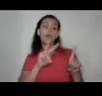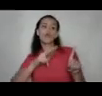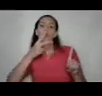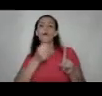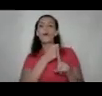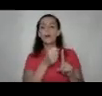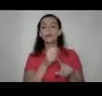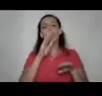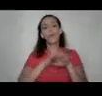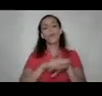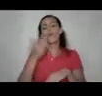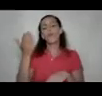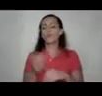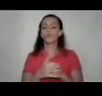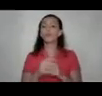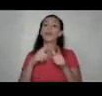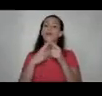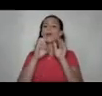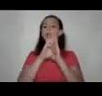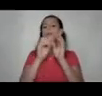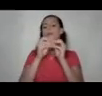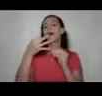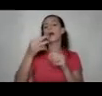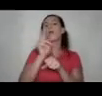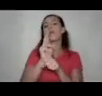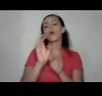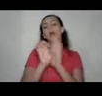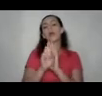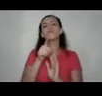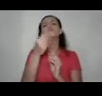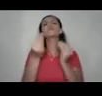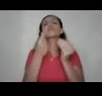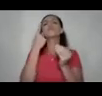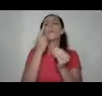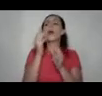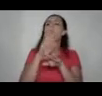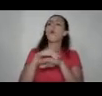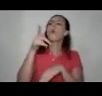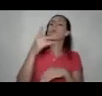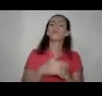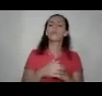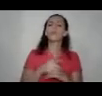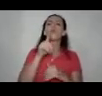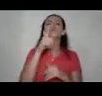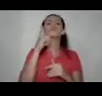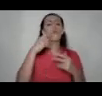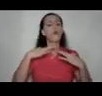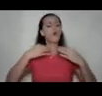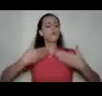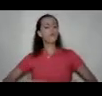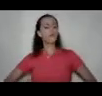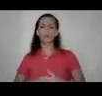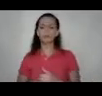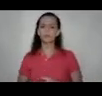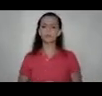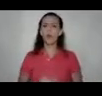culpa para la víctima. El ejemplo más cotidiano que se utiliza es ¿y usted qué hizo para provocarlo? ¿Usted cómo andaba vestida? ¿O